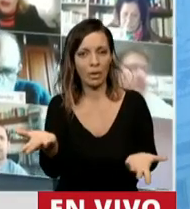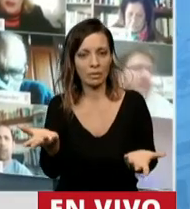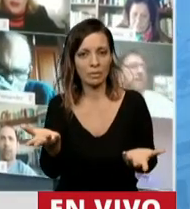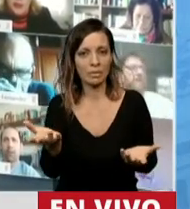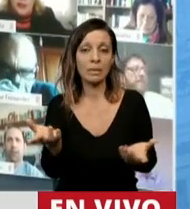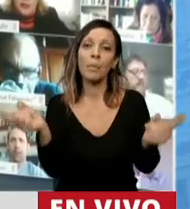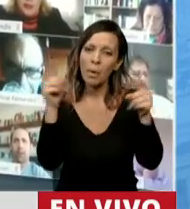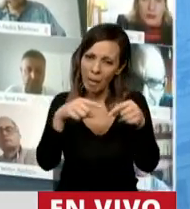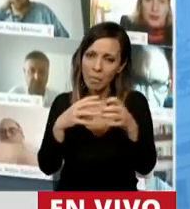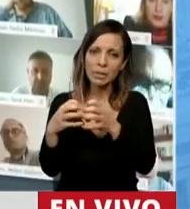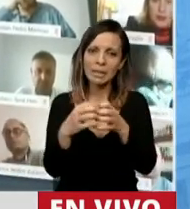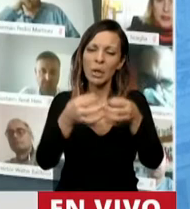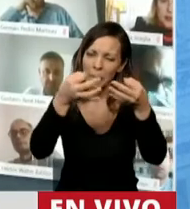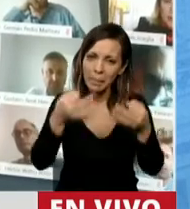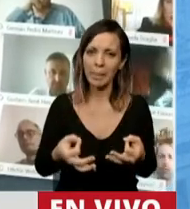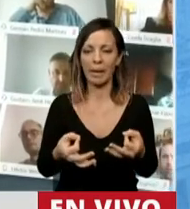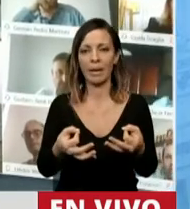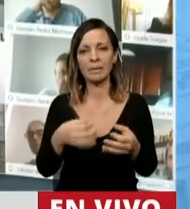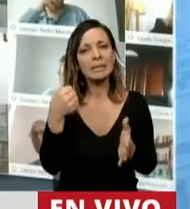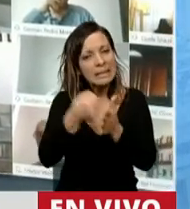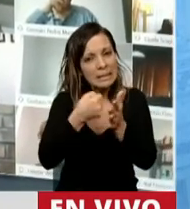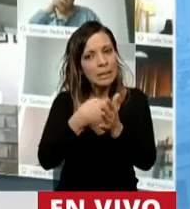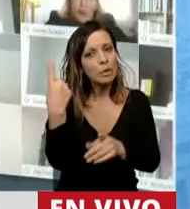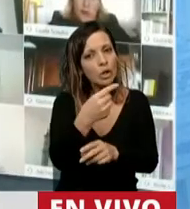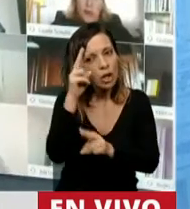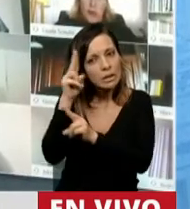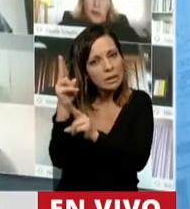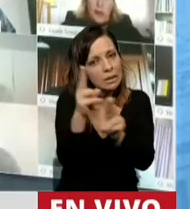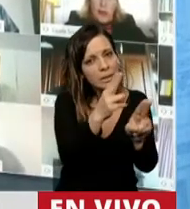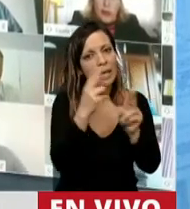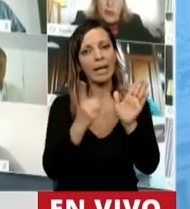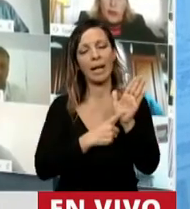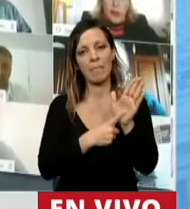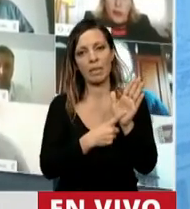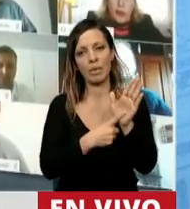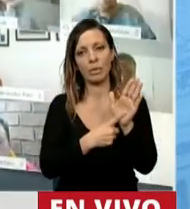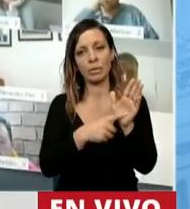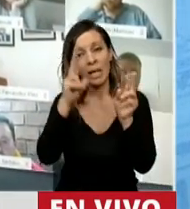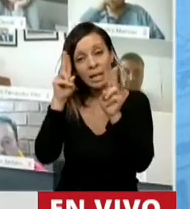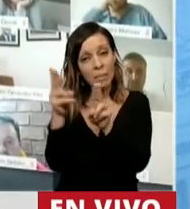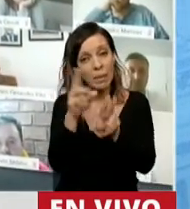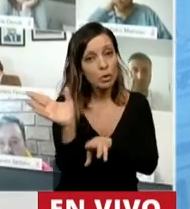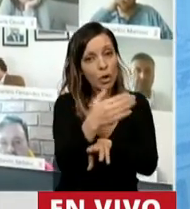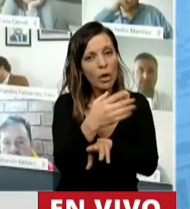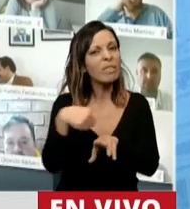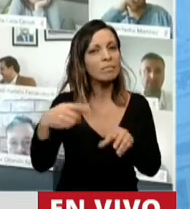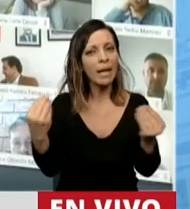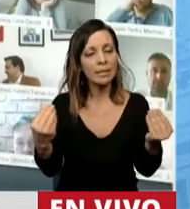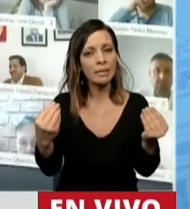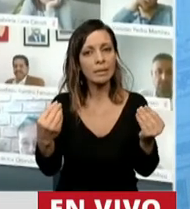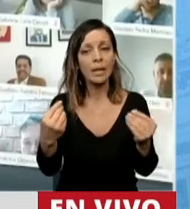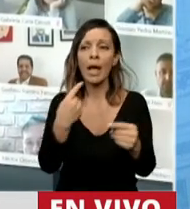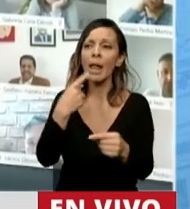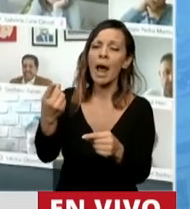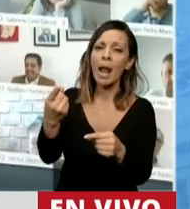Volvamos a la sesión como corresponda, intentemos respetar todos el reglamento, y ese respetar todos es no cuestionemos,